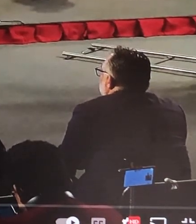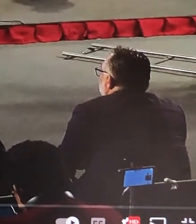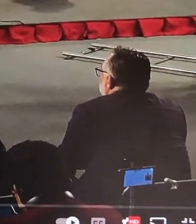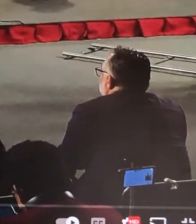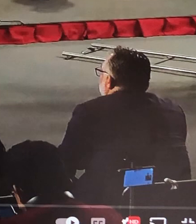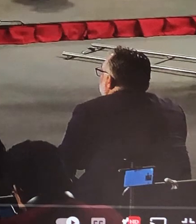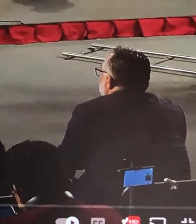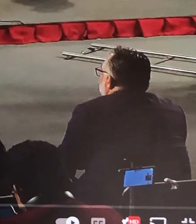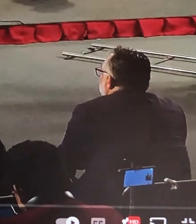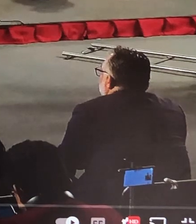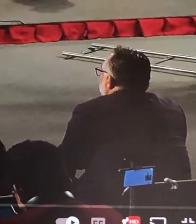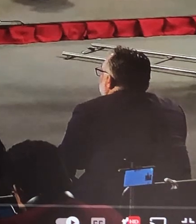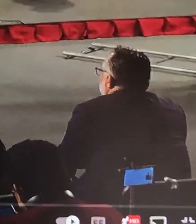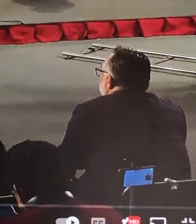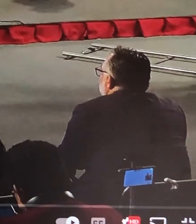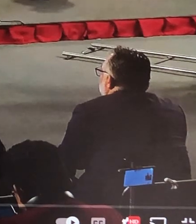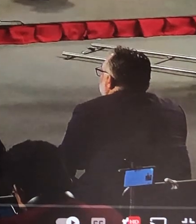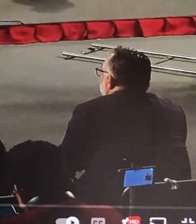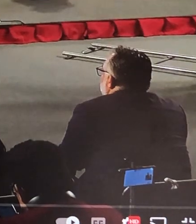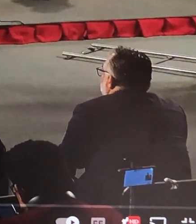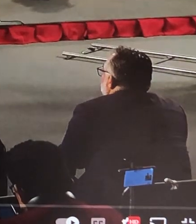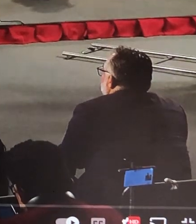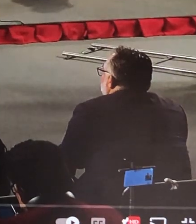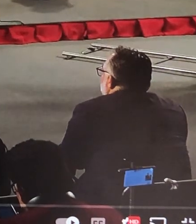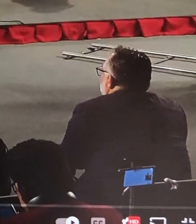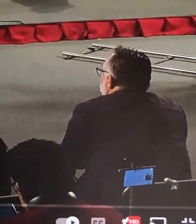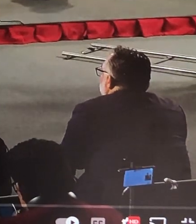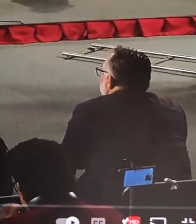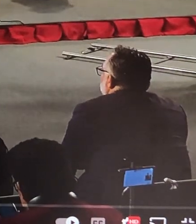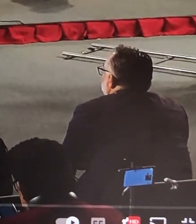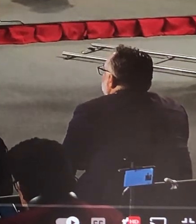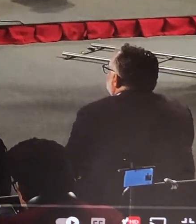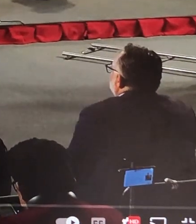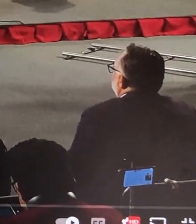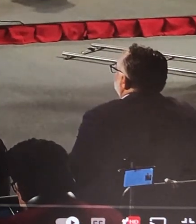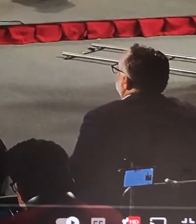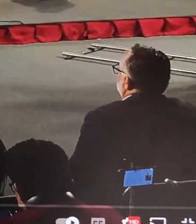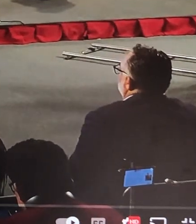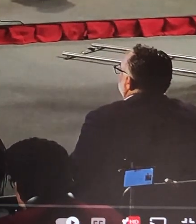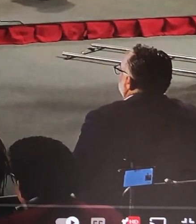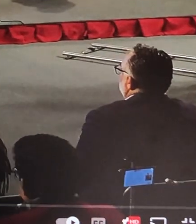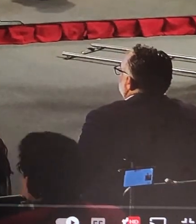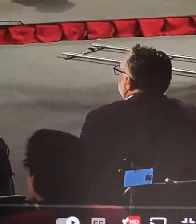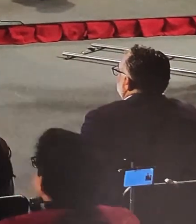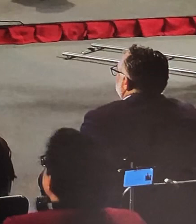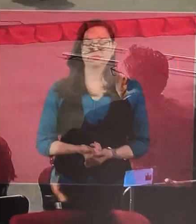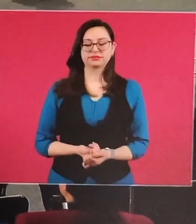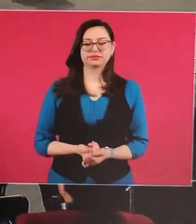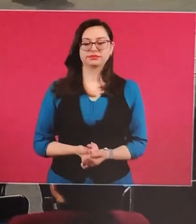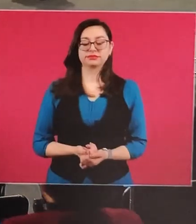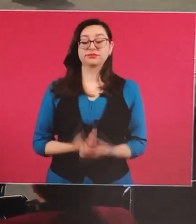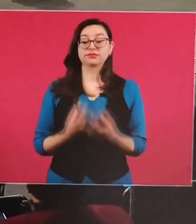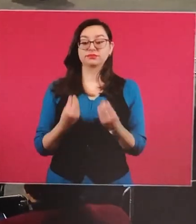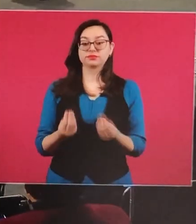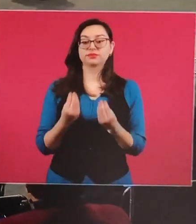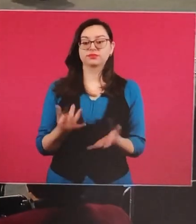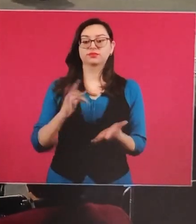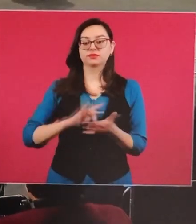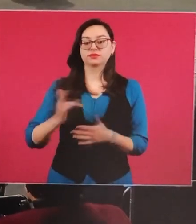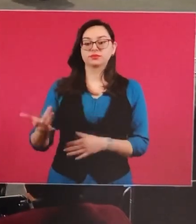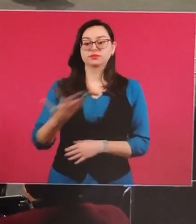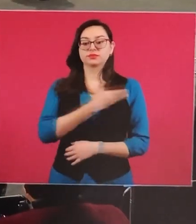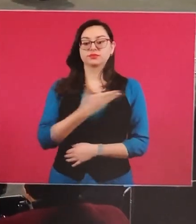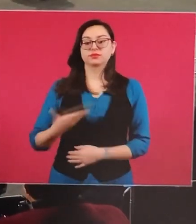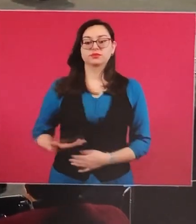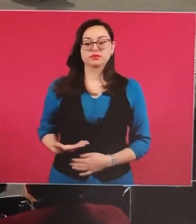A ver si se capta eso. Permítanme. Muchas gracias, señor presidente. Y solamente decir que la regularización de